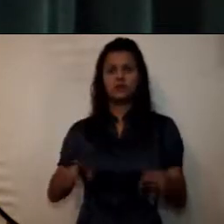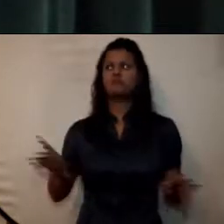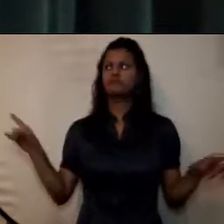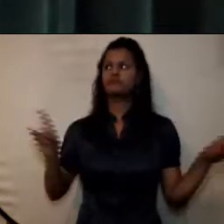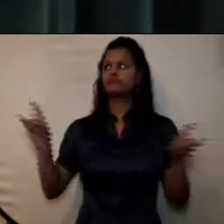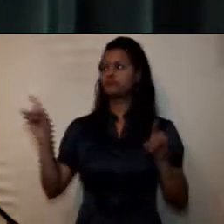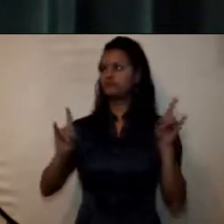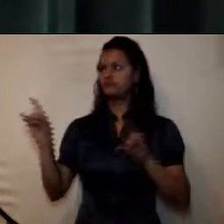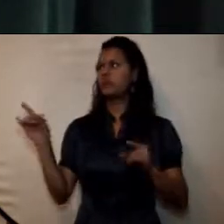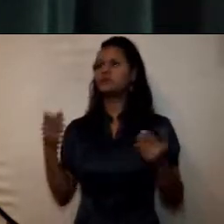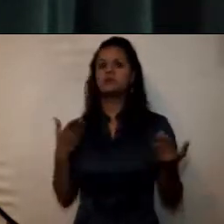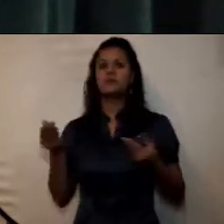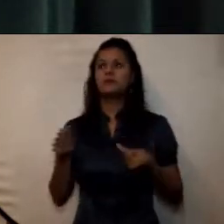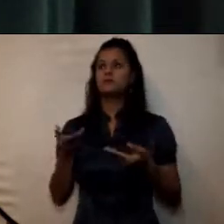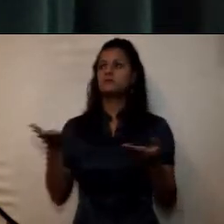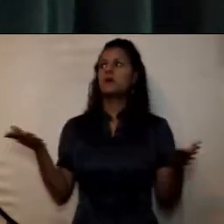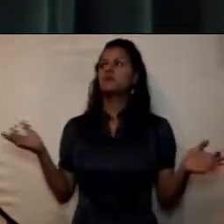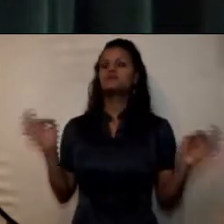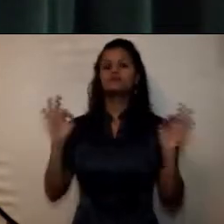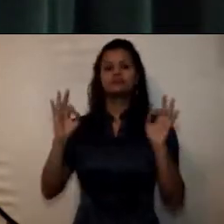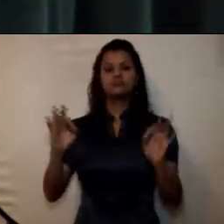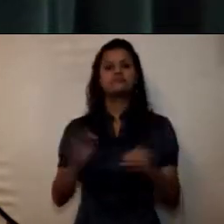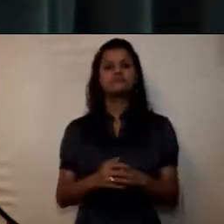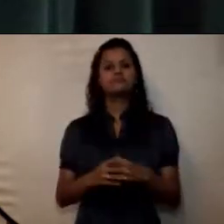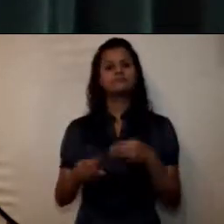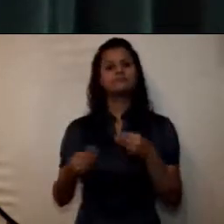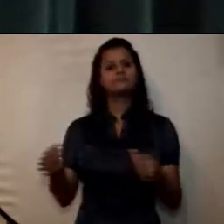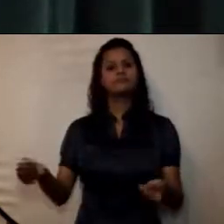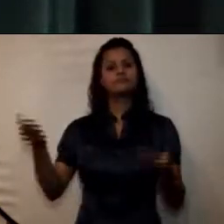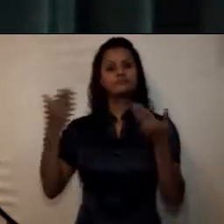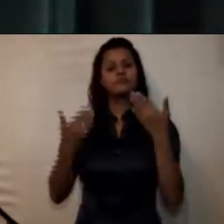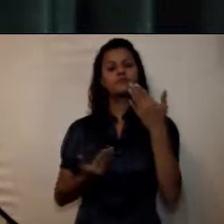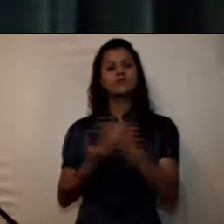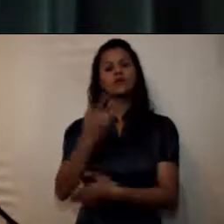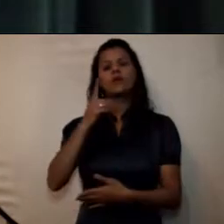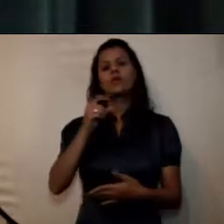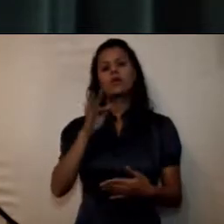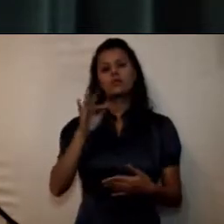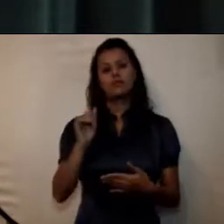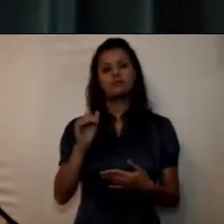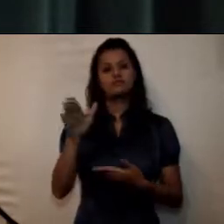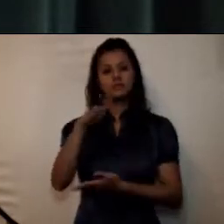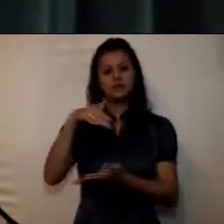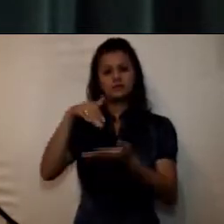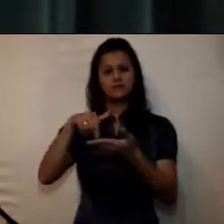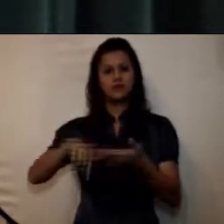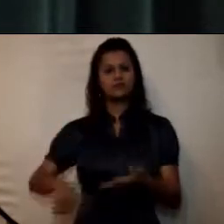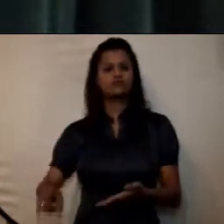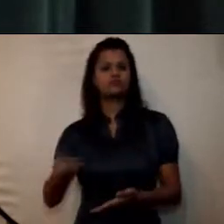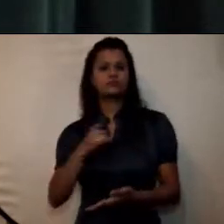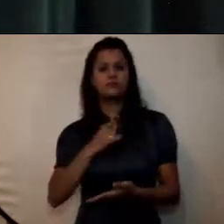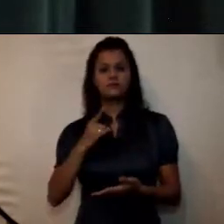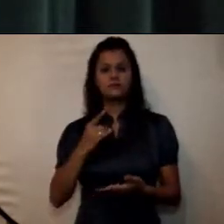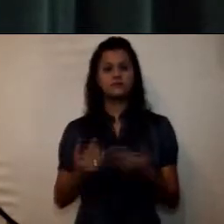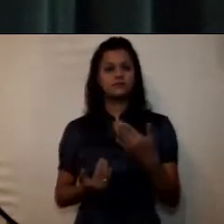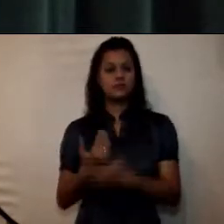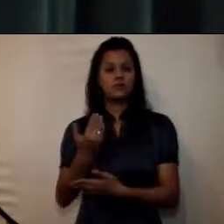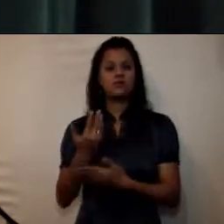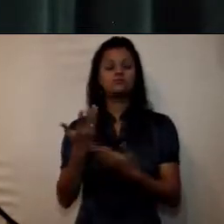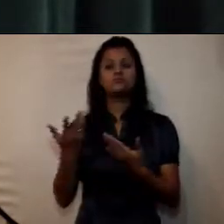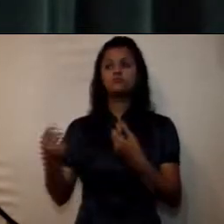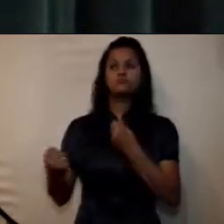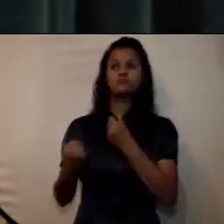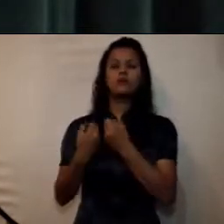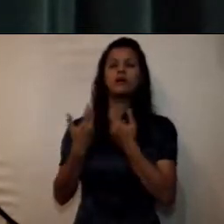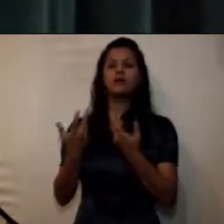servicios que ella soporta y la adjudicación del nuevo data center de la universidad con respaldo en la sede campus